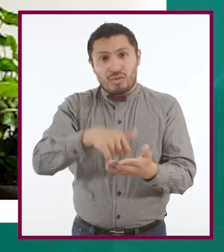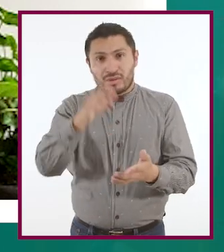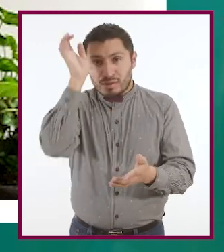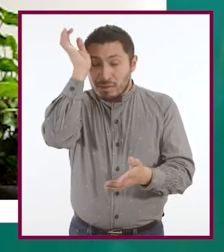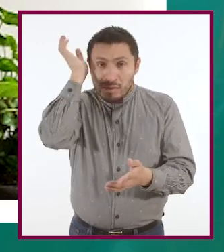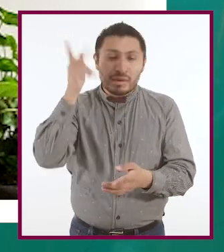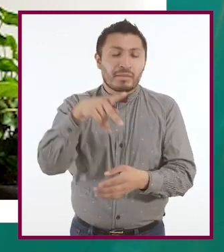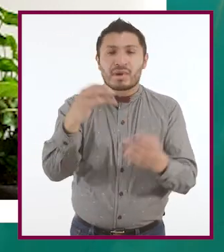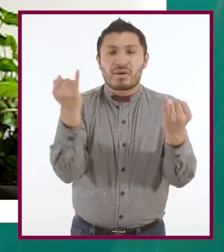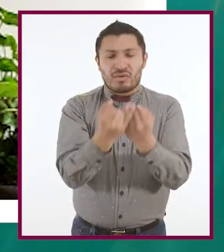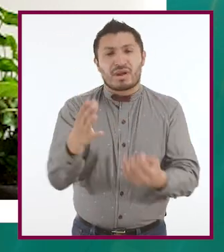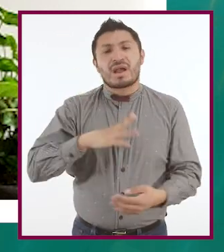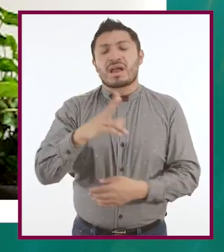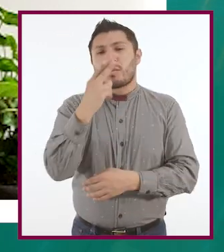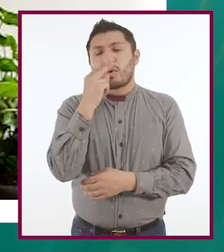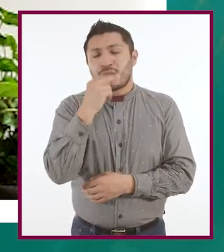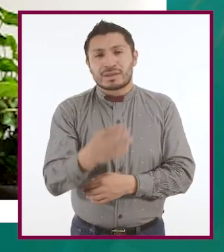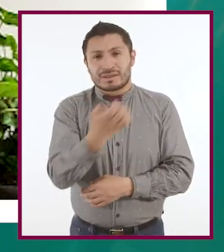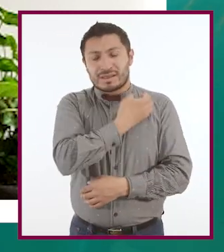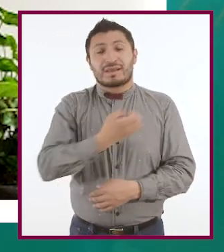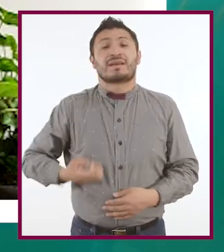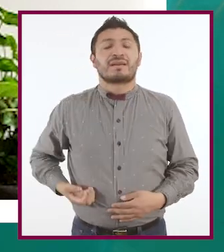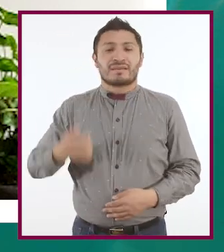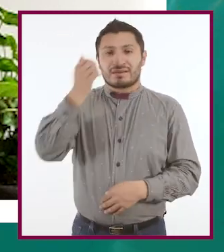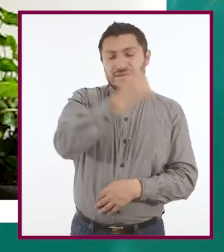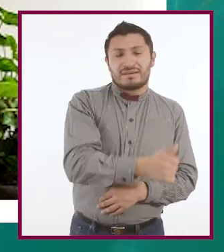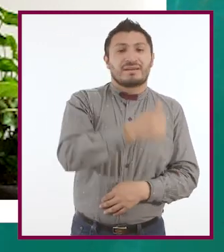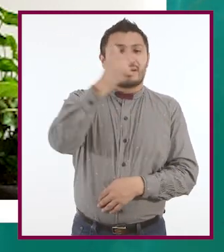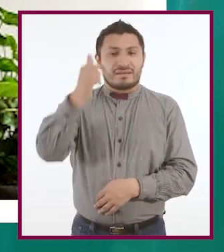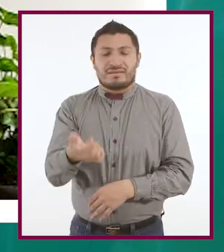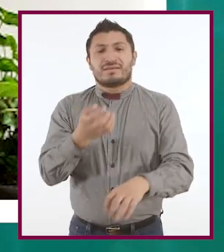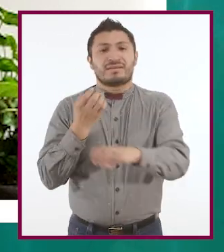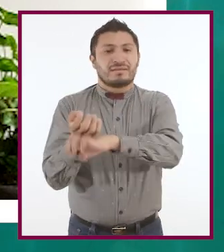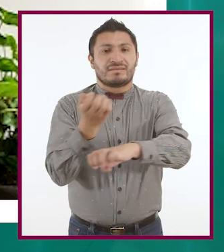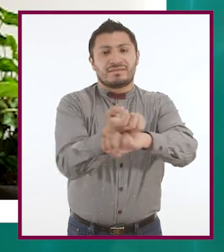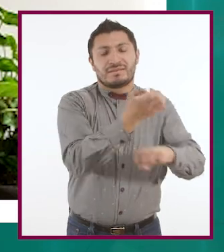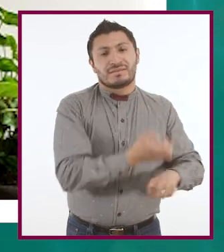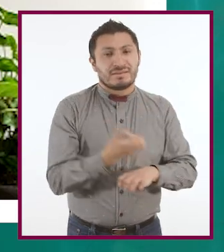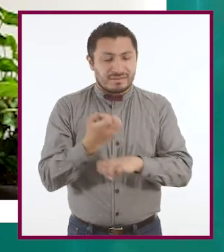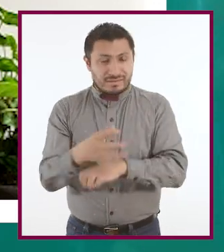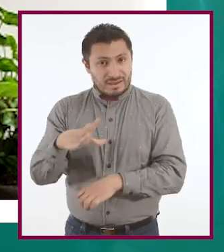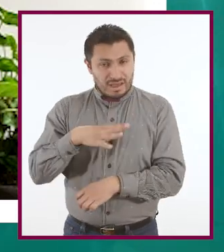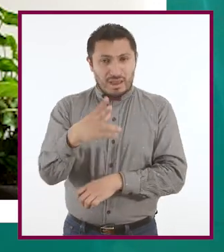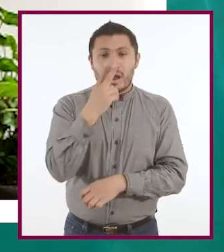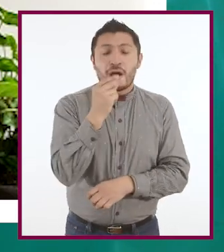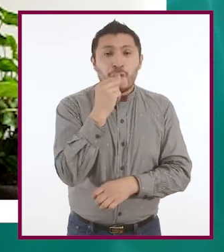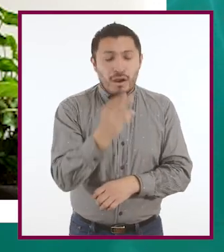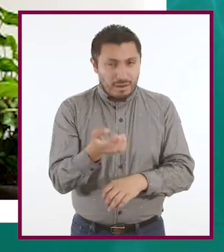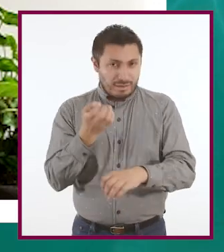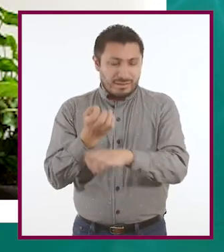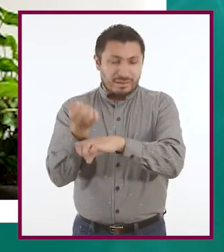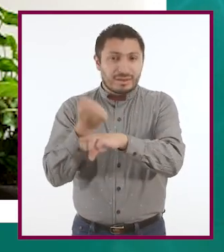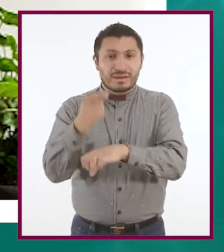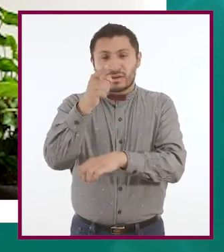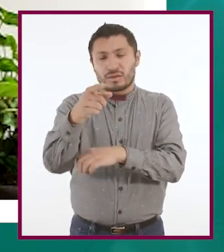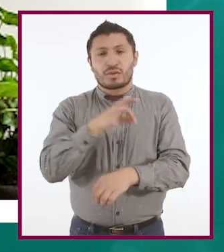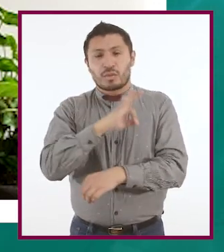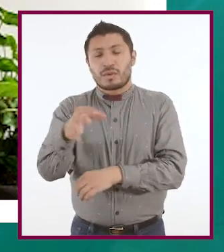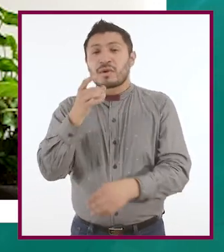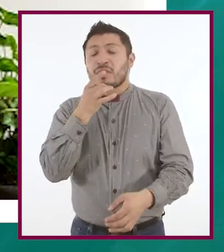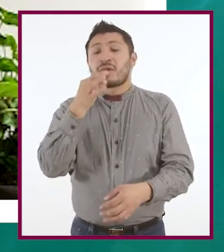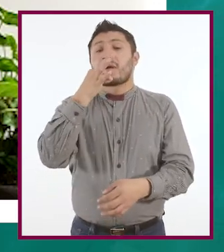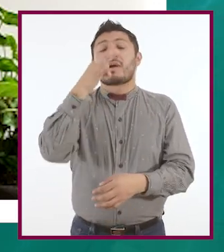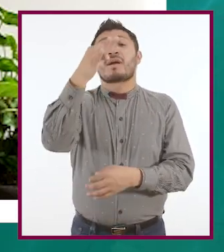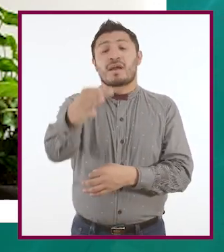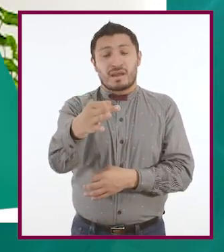Pero también están las policías estatales. Cada una de las entidades federativas tiene una policía a donde se pueden reportar